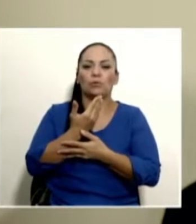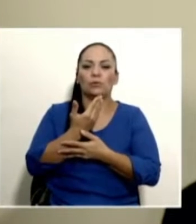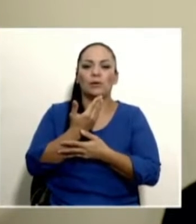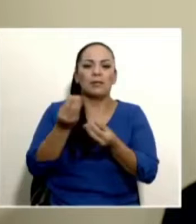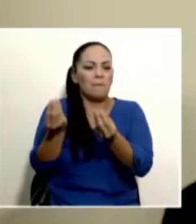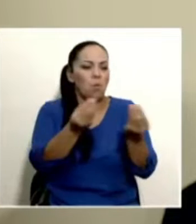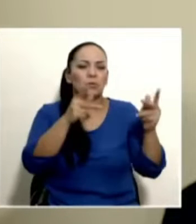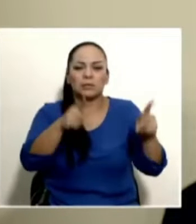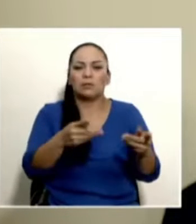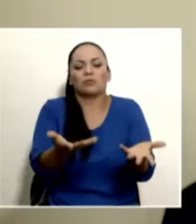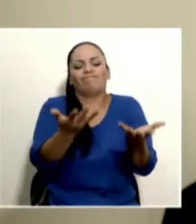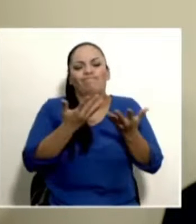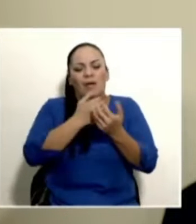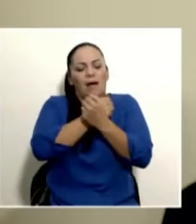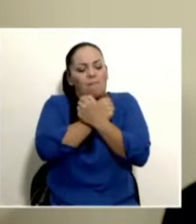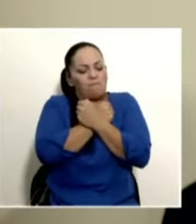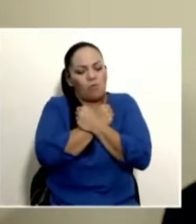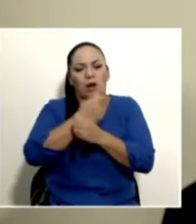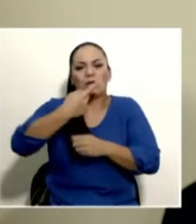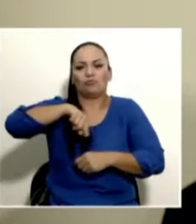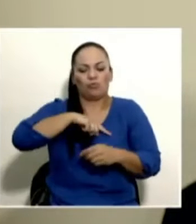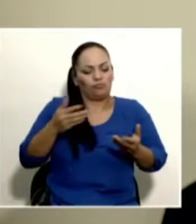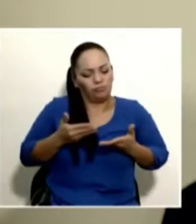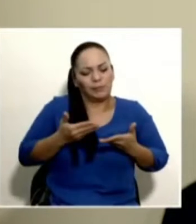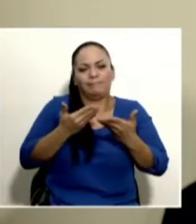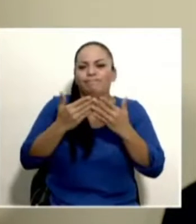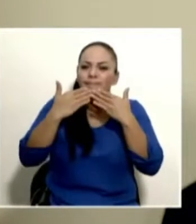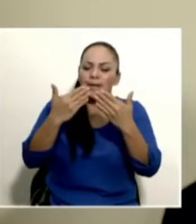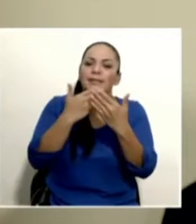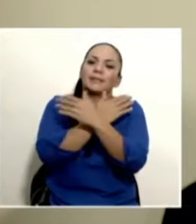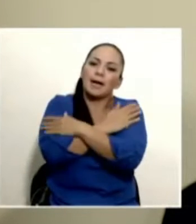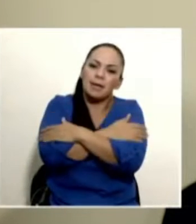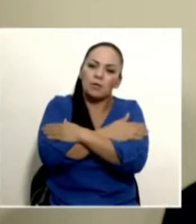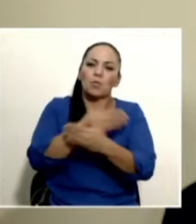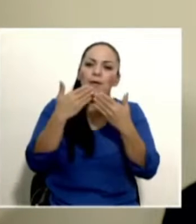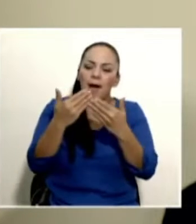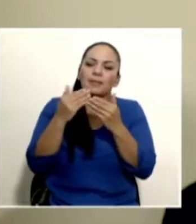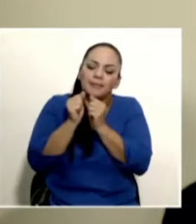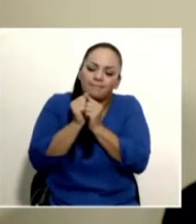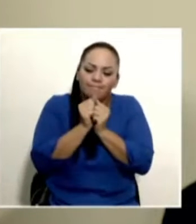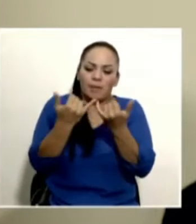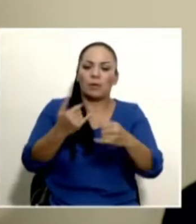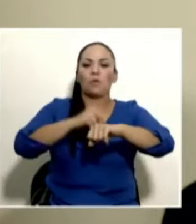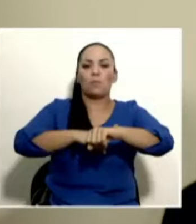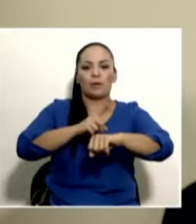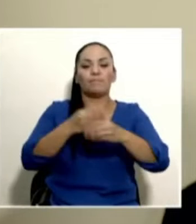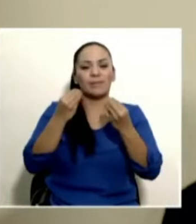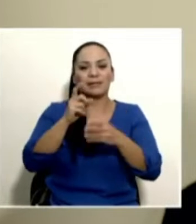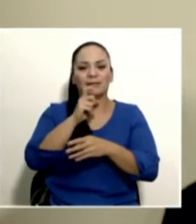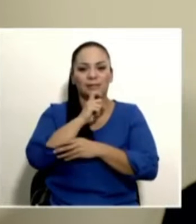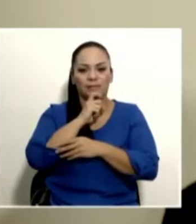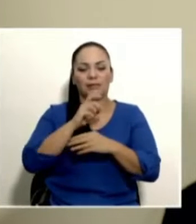tantísimas personas que nos alientan. Agradecemos su cariño y cercanía en estos momentos tan